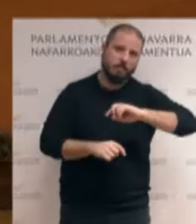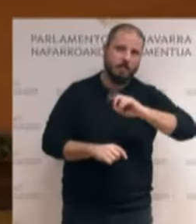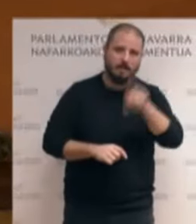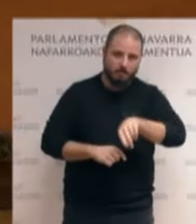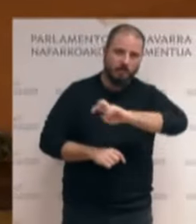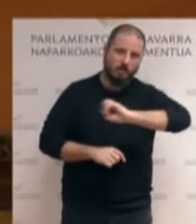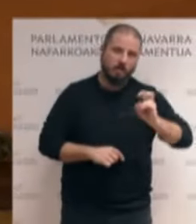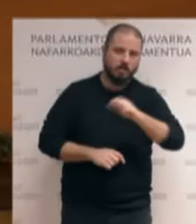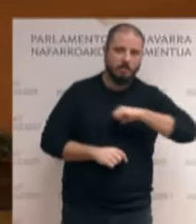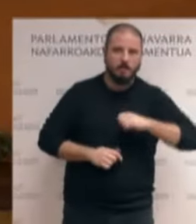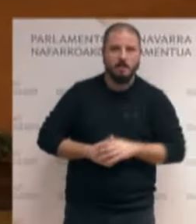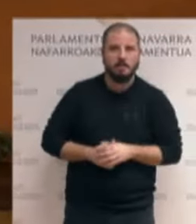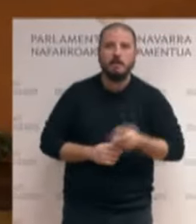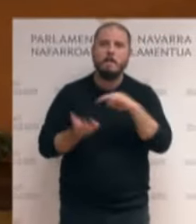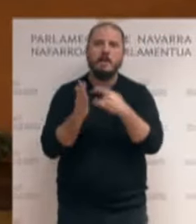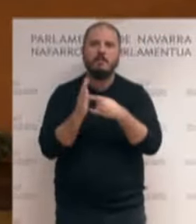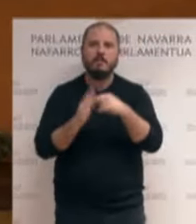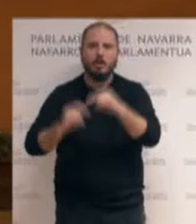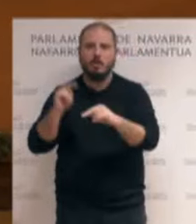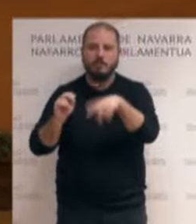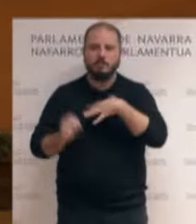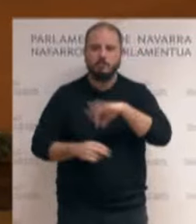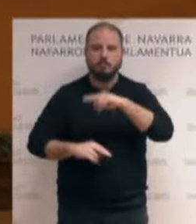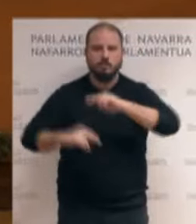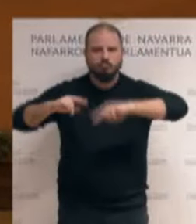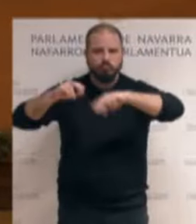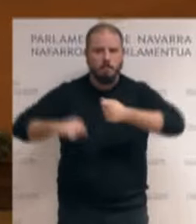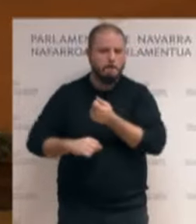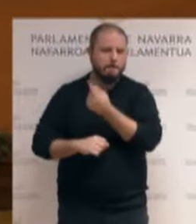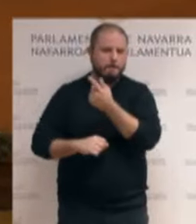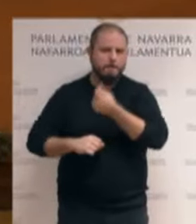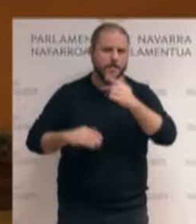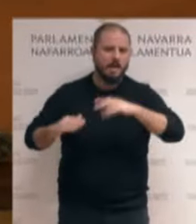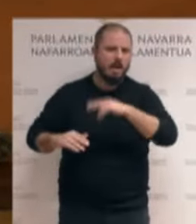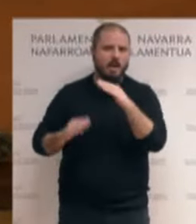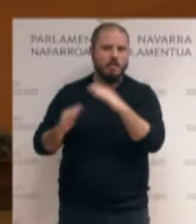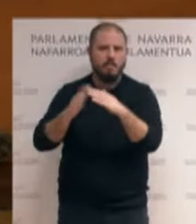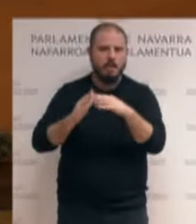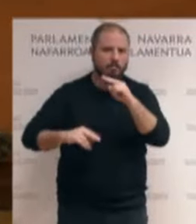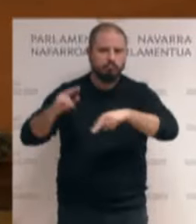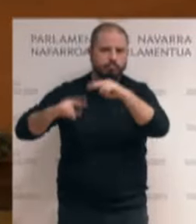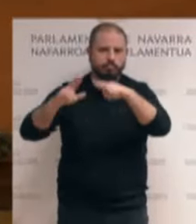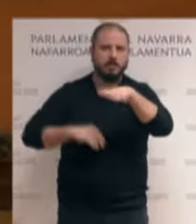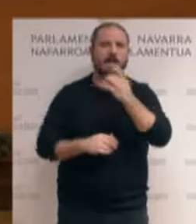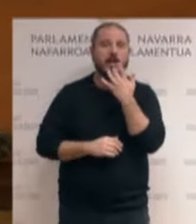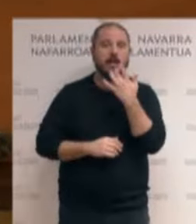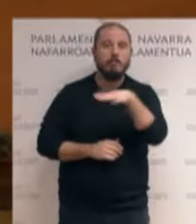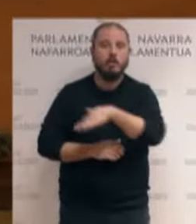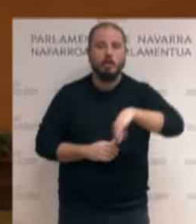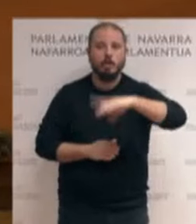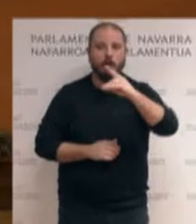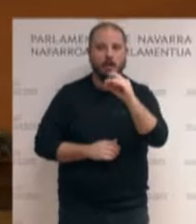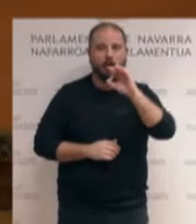planificaciones urbanísticas que permitan poder construir miles de viviendas, como es en el ámbito de Donapea. Y se prevé una nueva